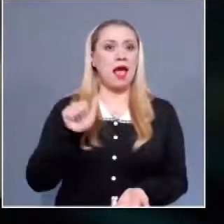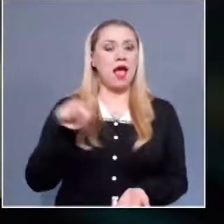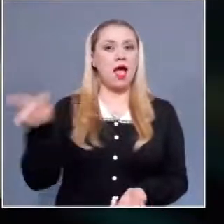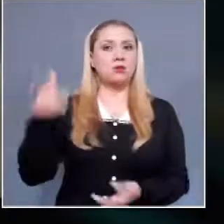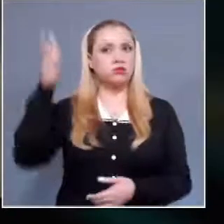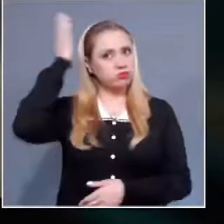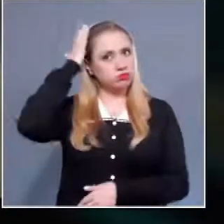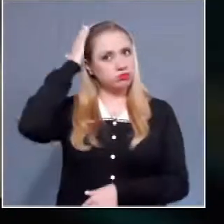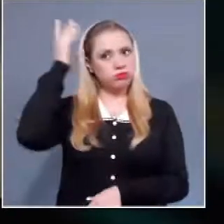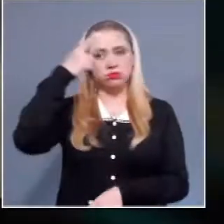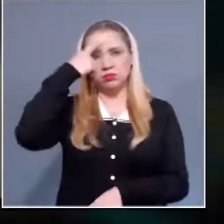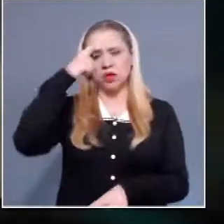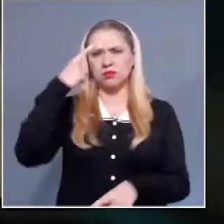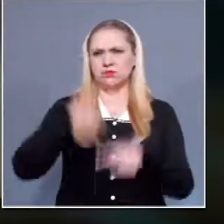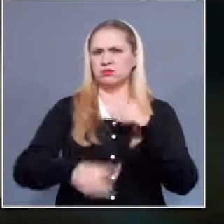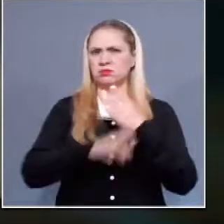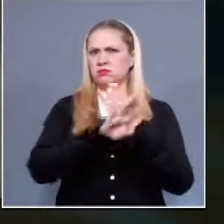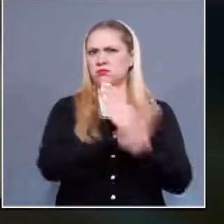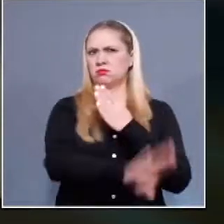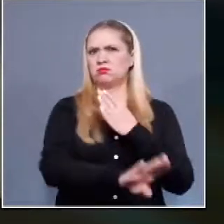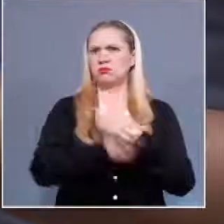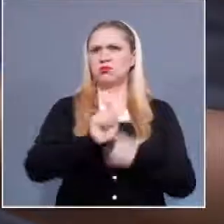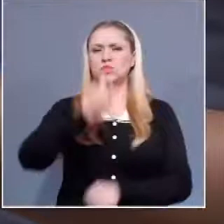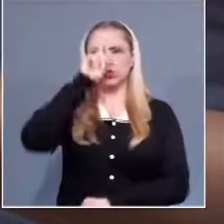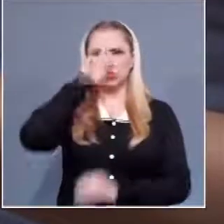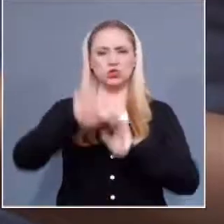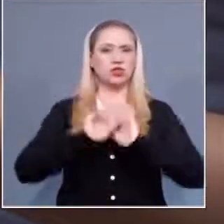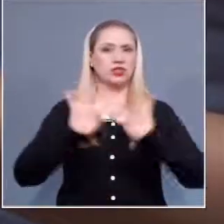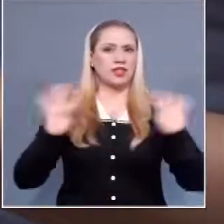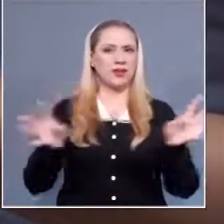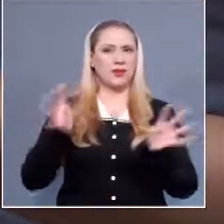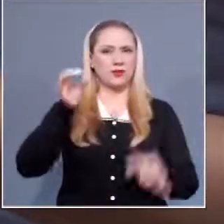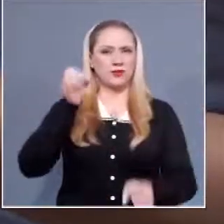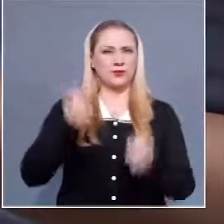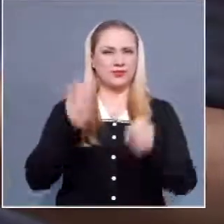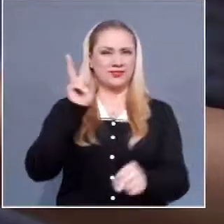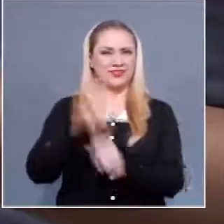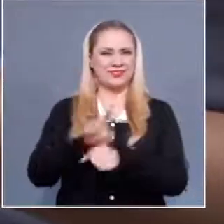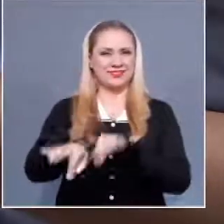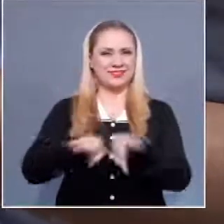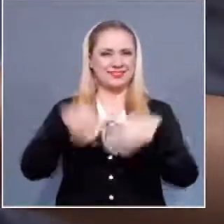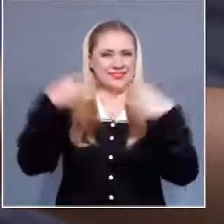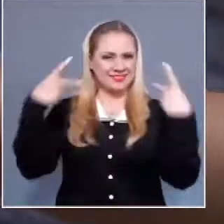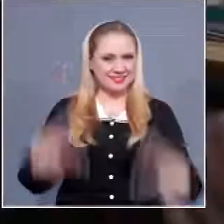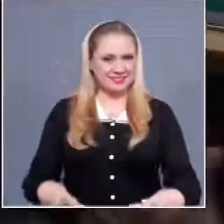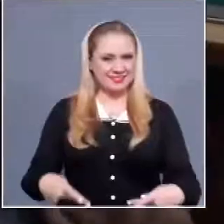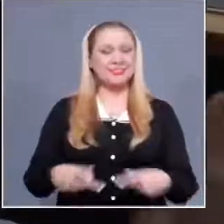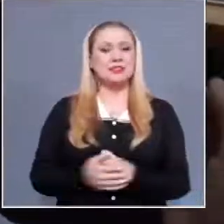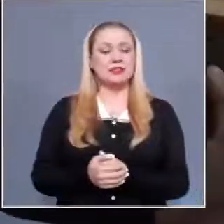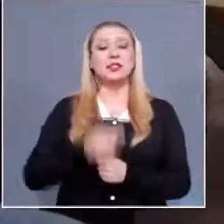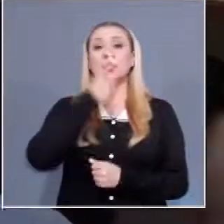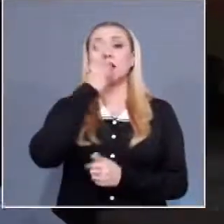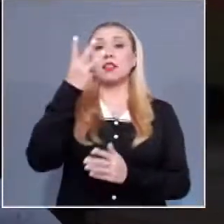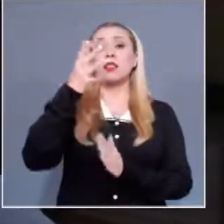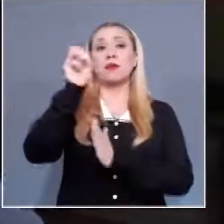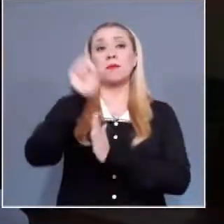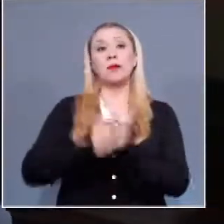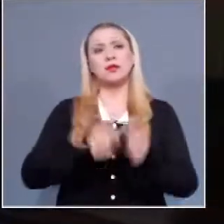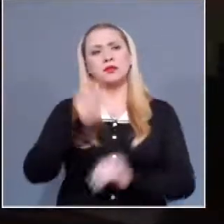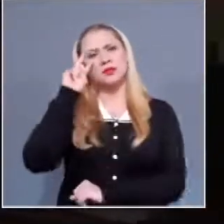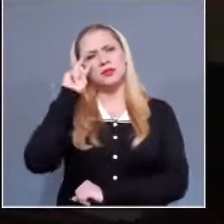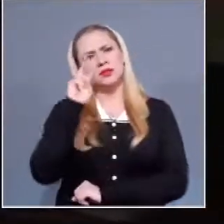Sexual en el Consejo de la Judicatura Federal, reveló que durante el primer trimestre de este año, 25